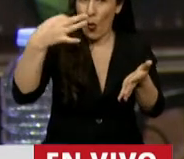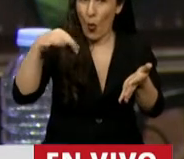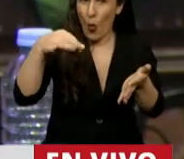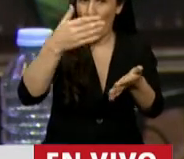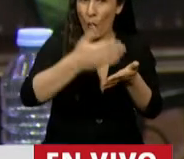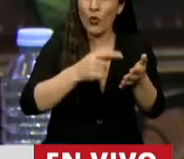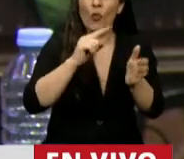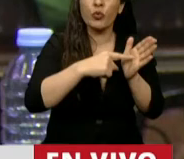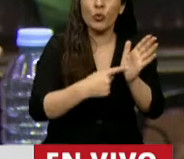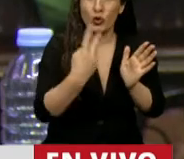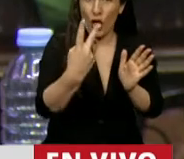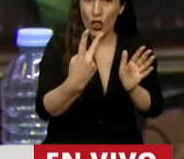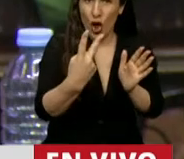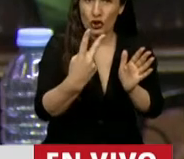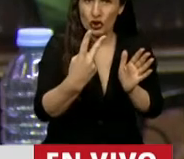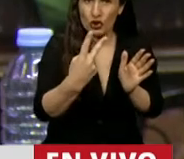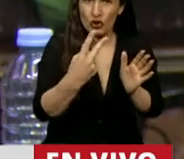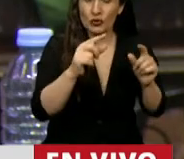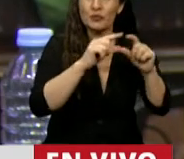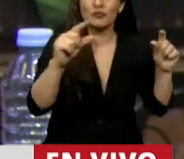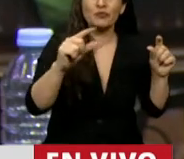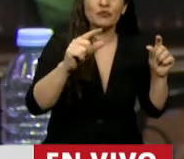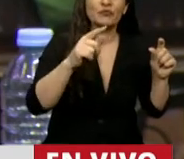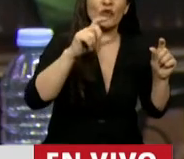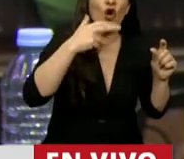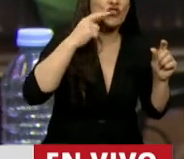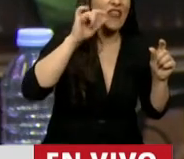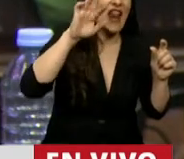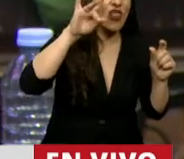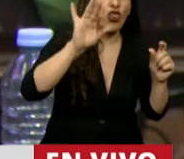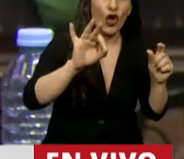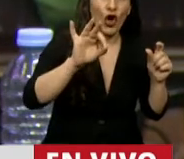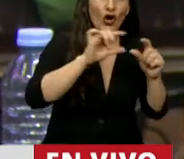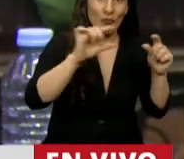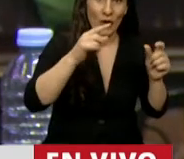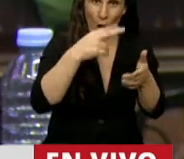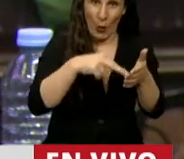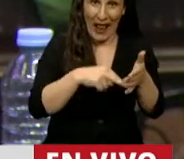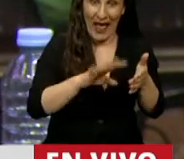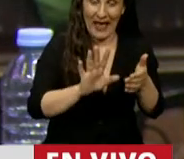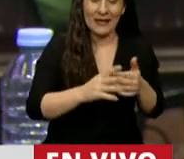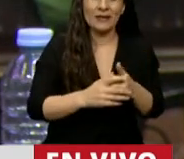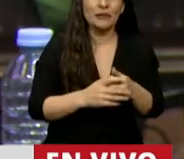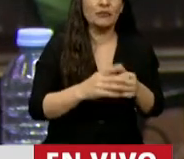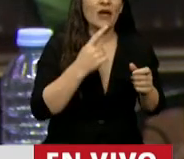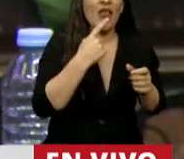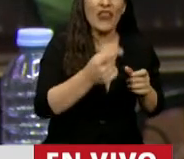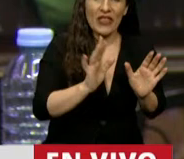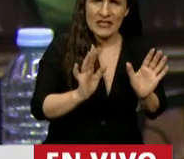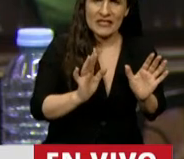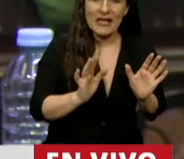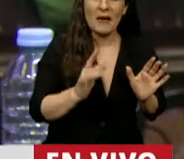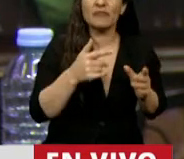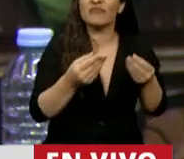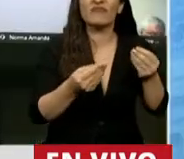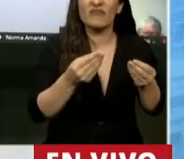tiene dos artículos y un solo considerando. En ese considerando, lo quiero leer, dice que no obstante y en